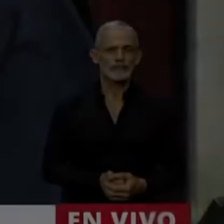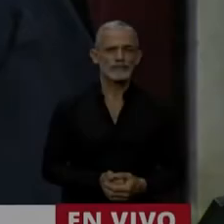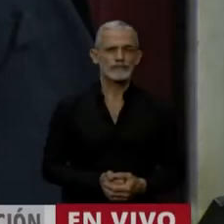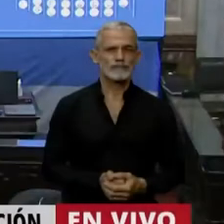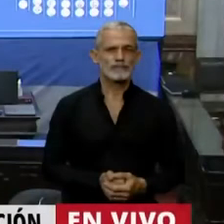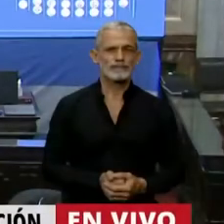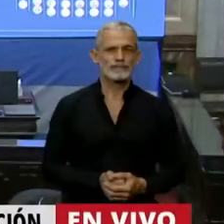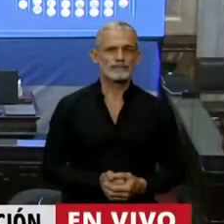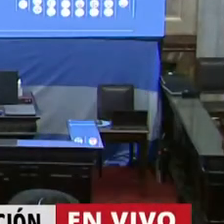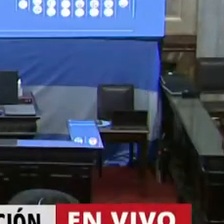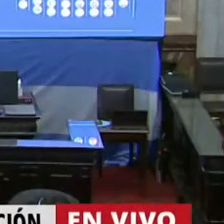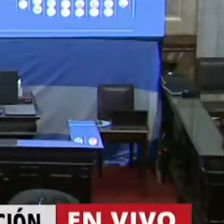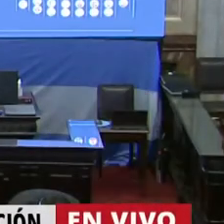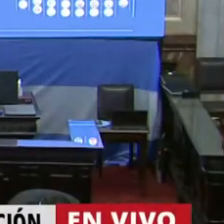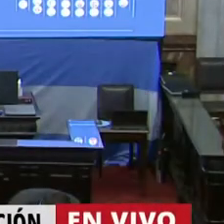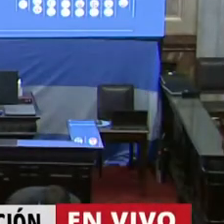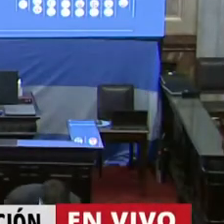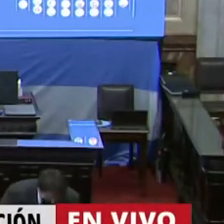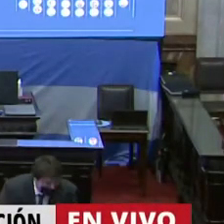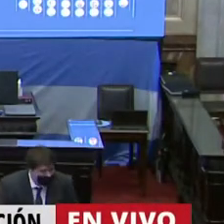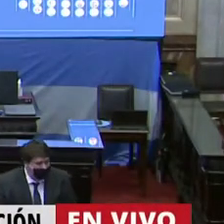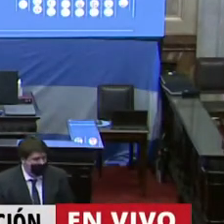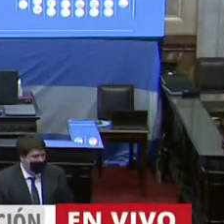Tiene el uso de la palabra el diputado Miguel Nani.